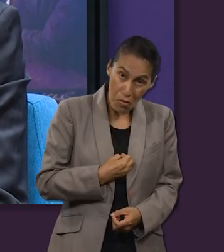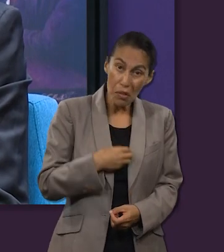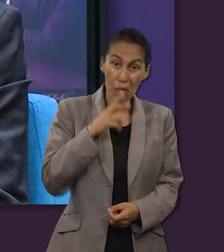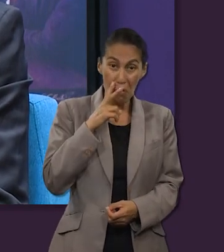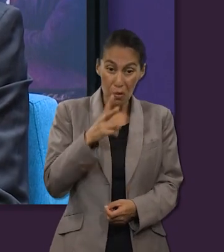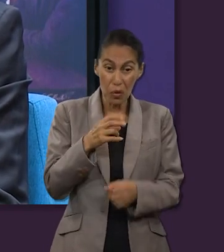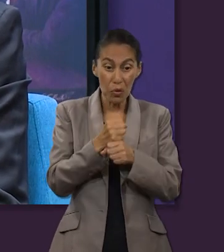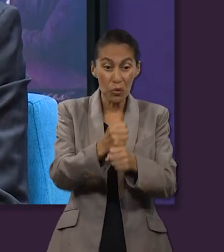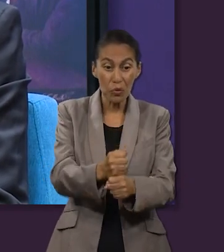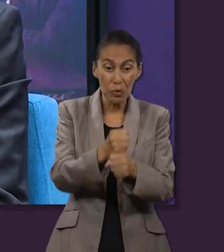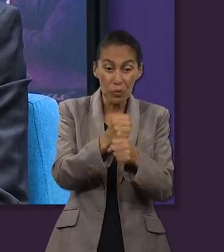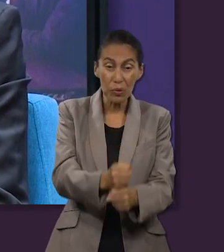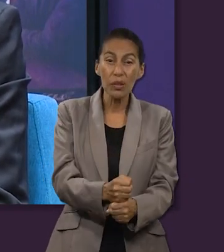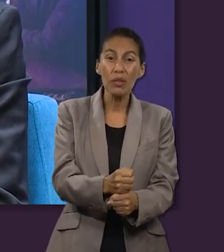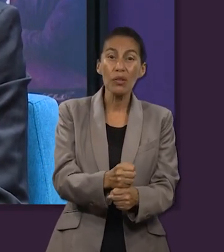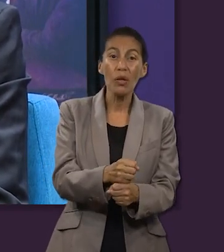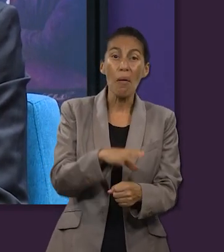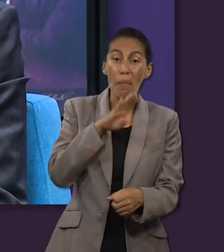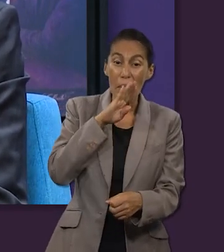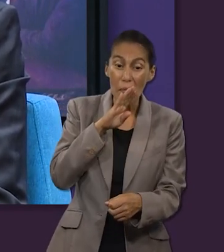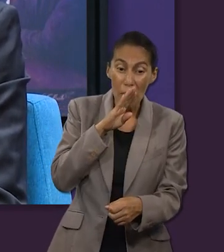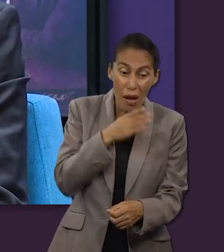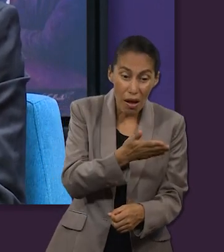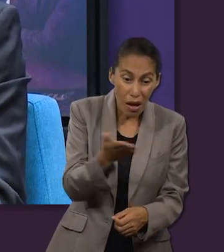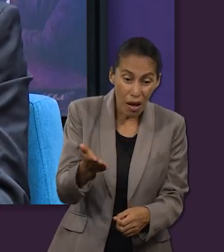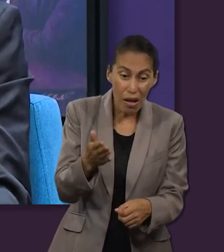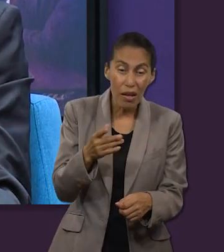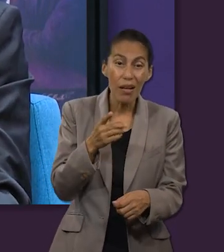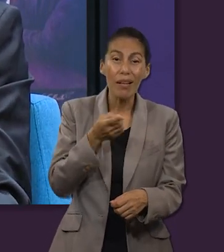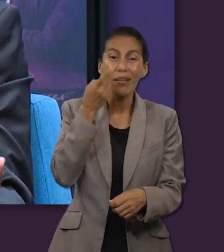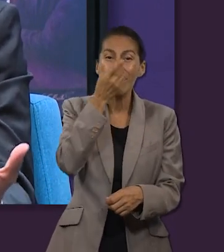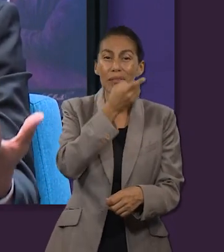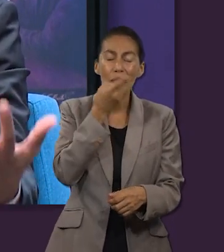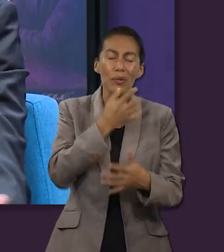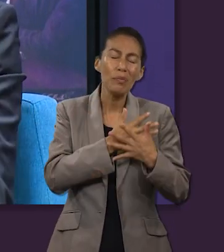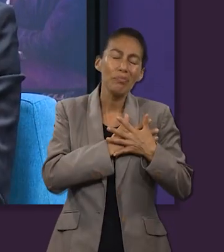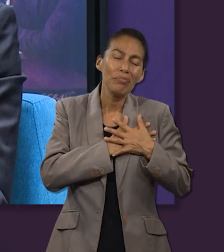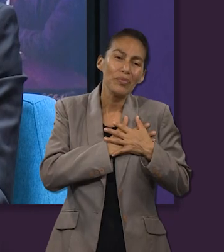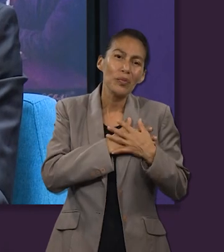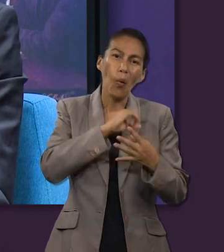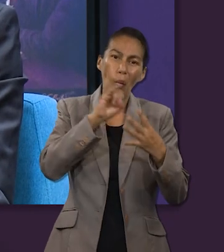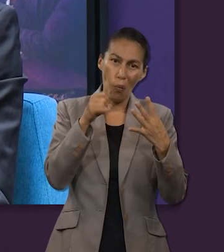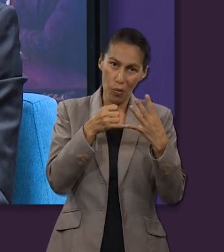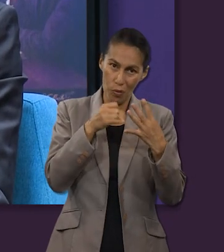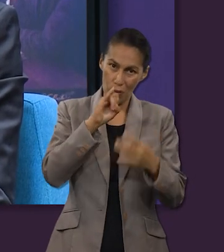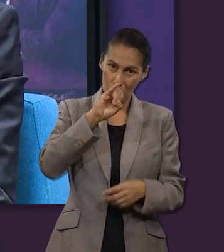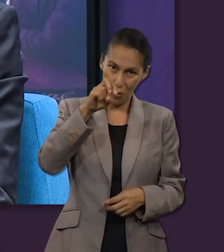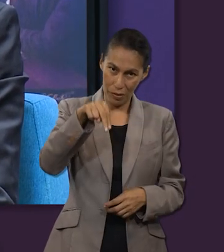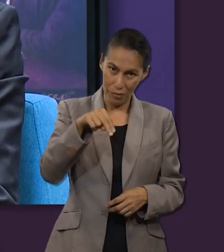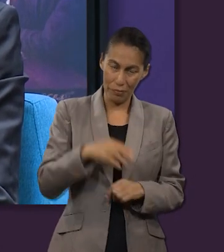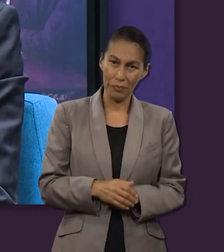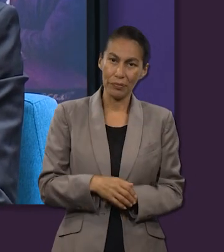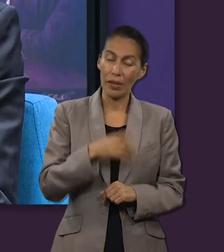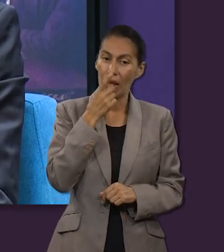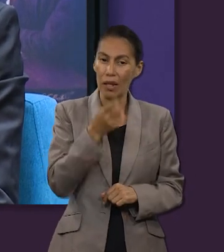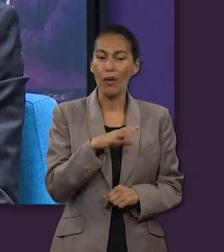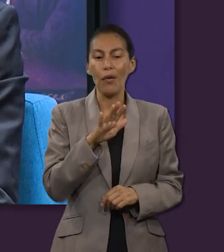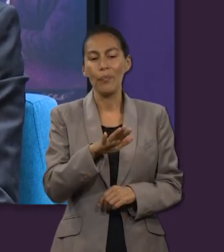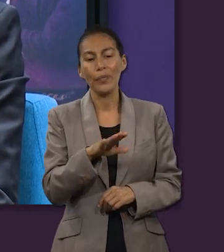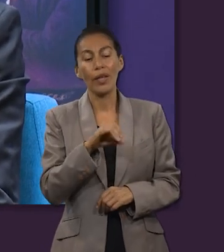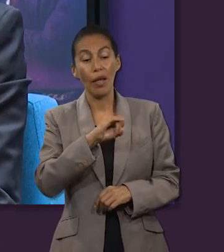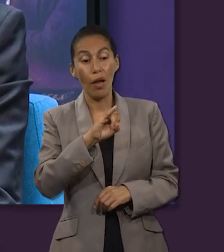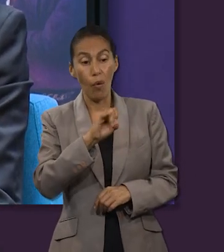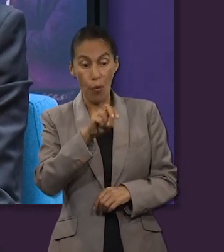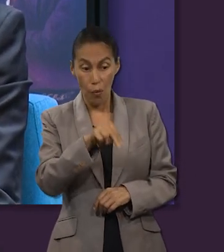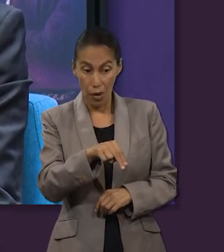personas, en particular de su madre y de su discípulo que amaba a Juan. Y le dijo a